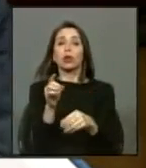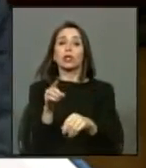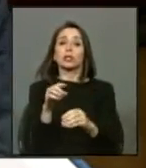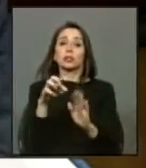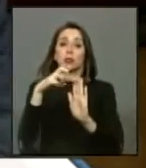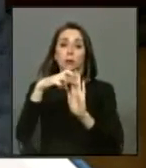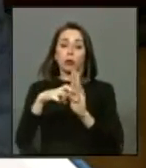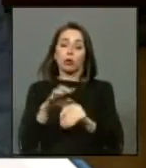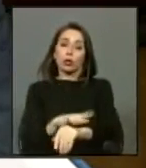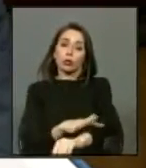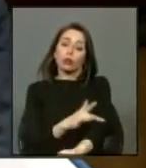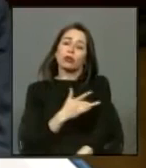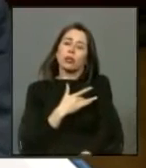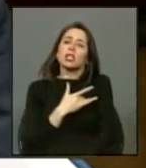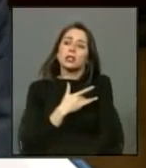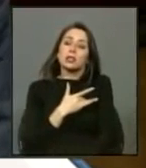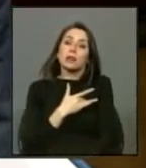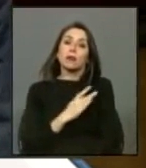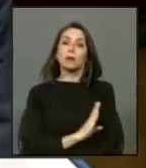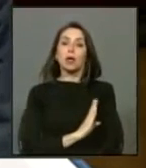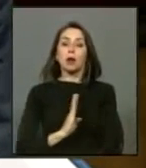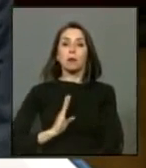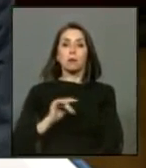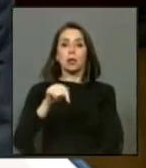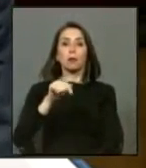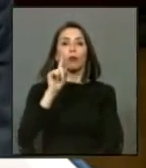miembros que integraron la comisión.